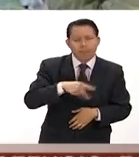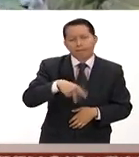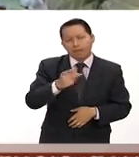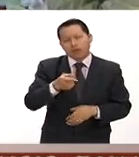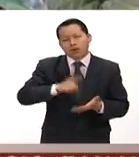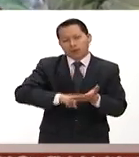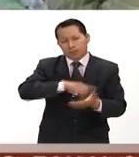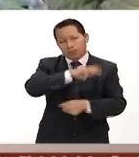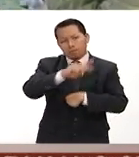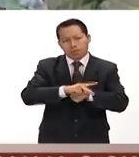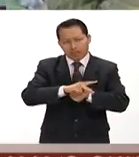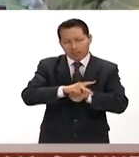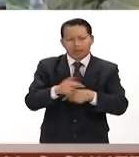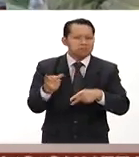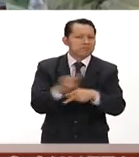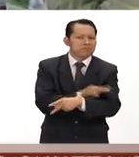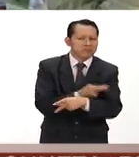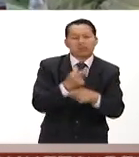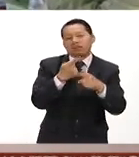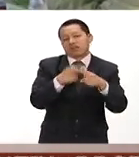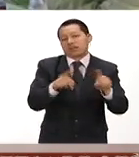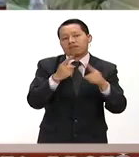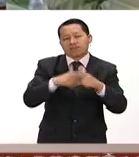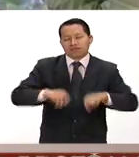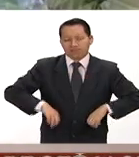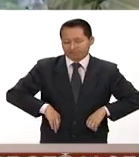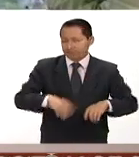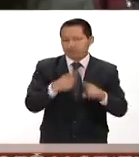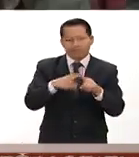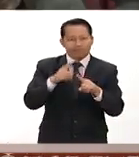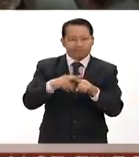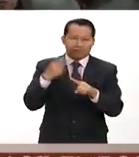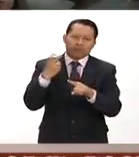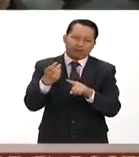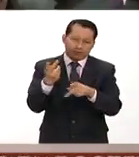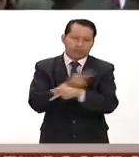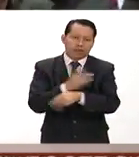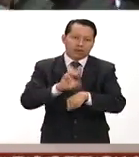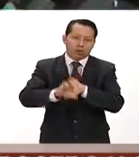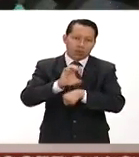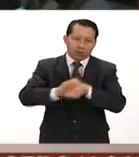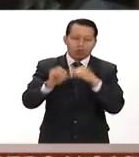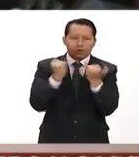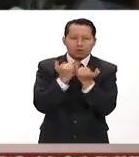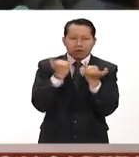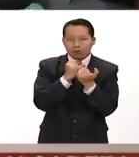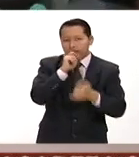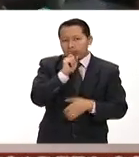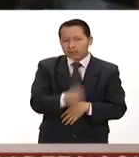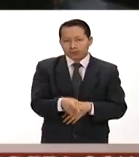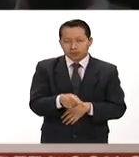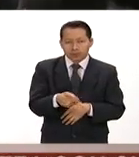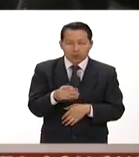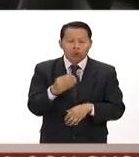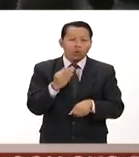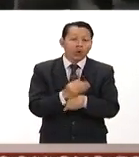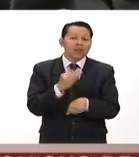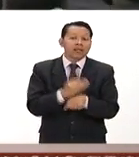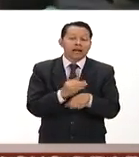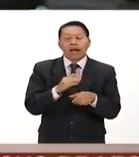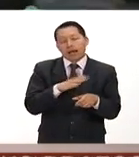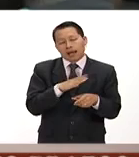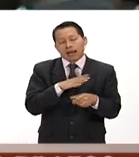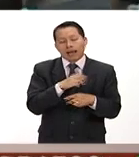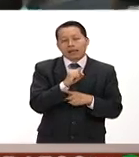son diferentes y esa es la realidad que estamos viviendo en Colombia estamos divididos entre el